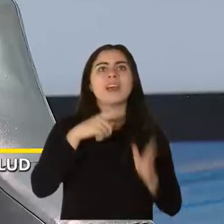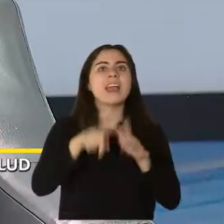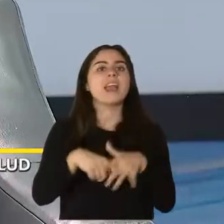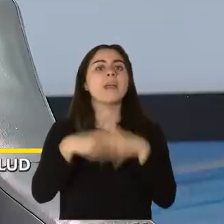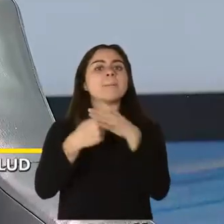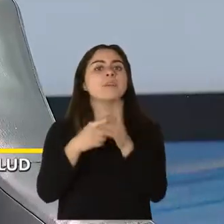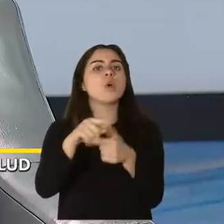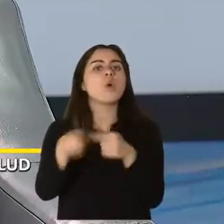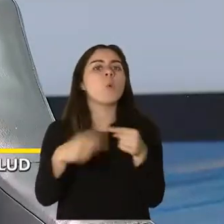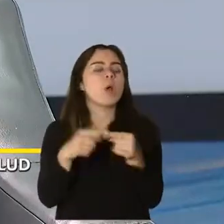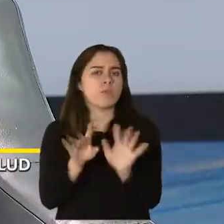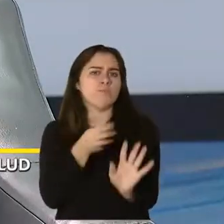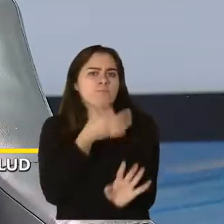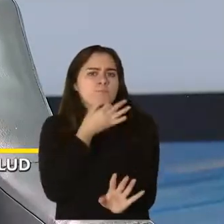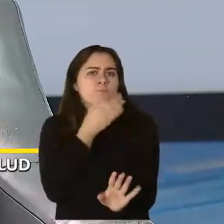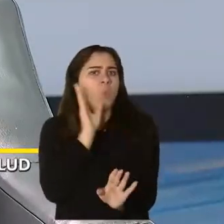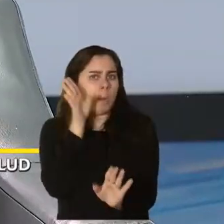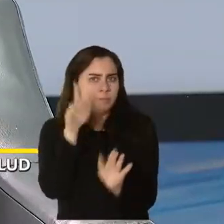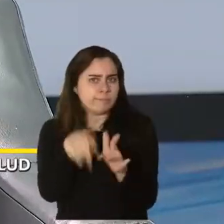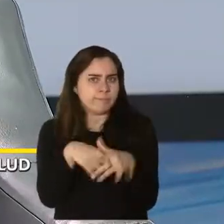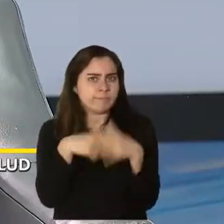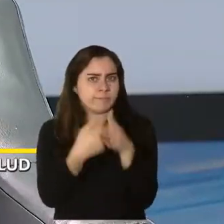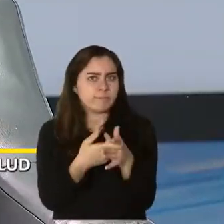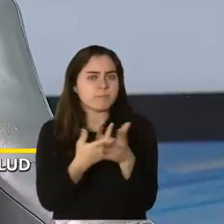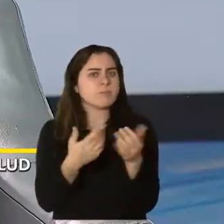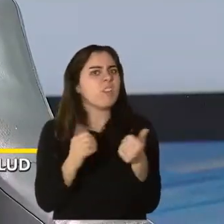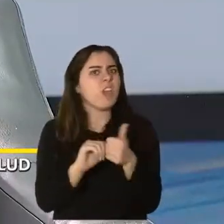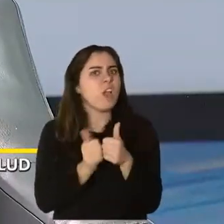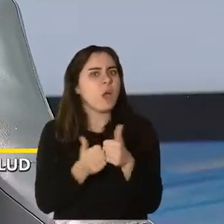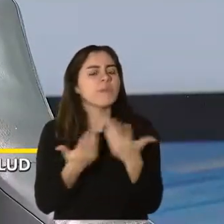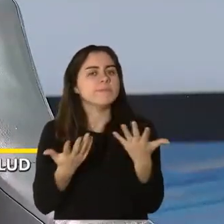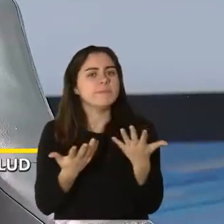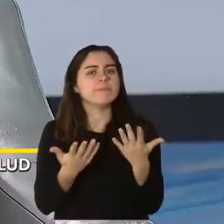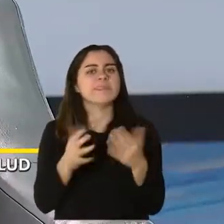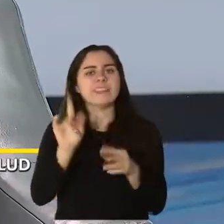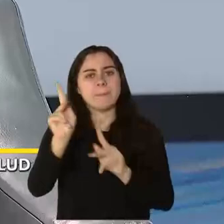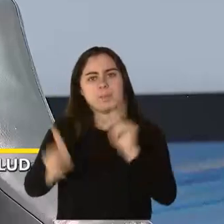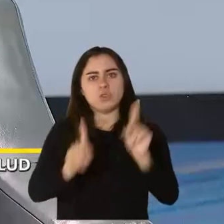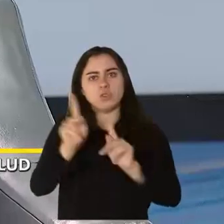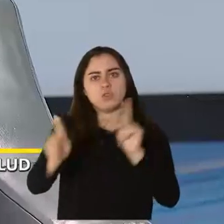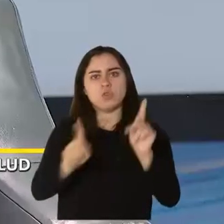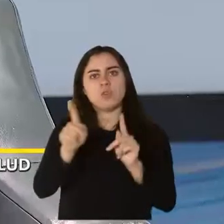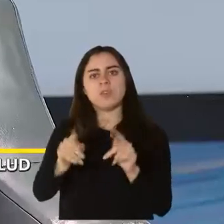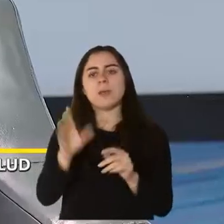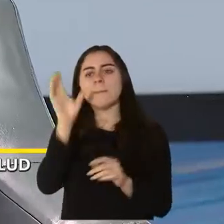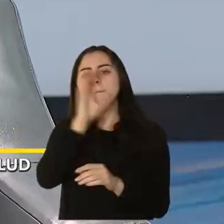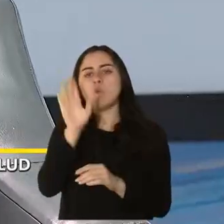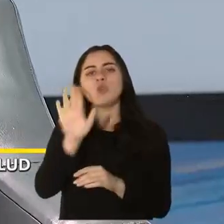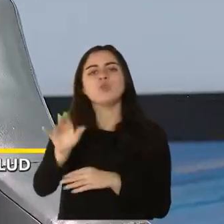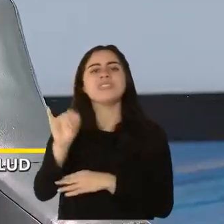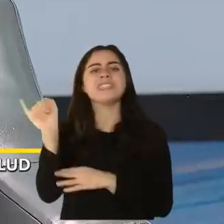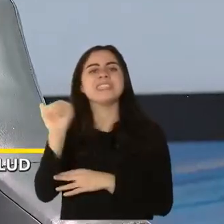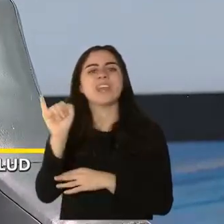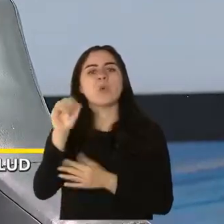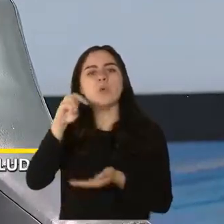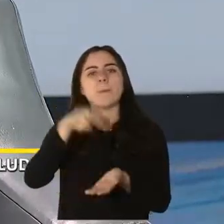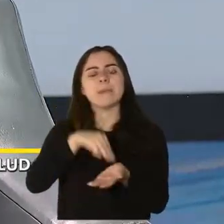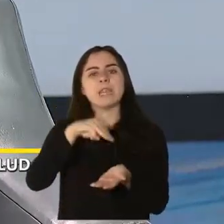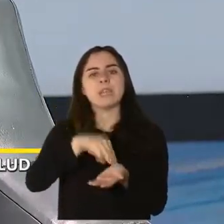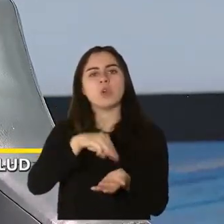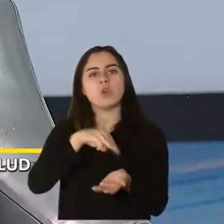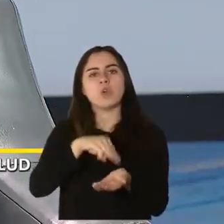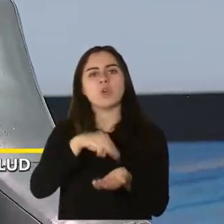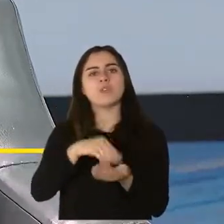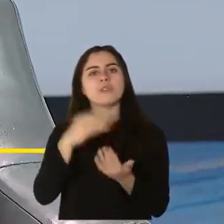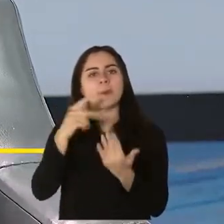próximos días. ¿Cómo hemos hecho esto? Buscando los datos de estas personas con sus seguros médicos, los